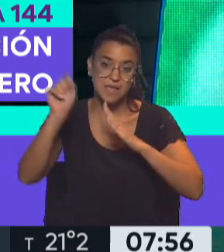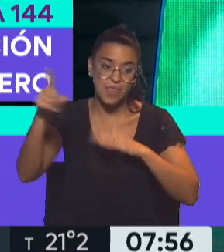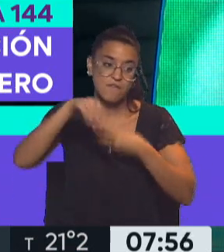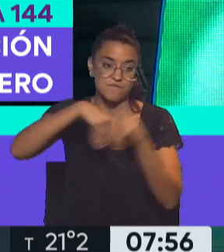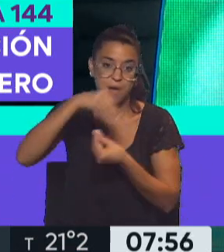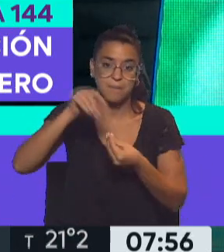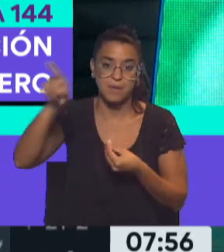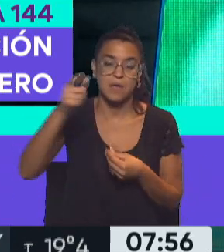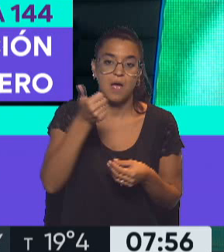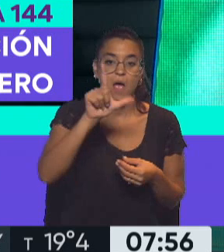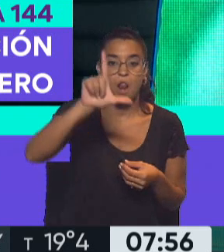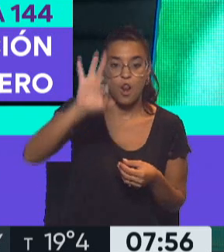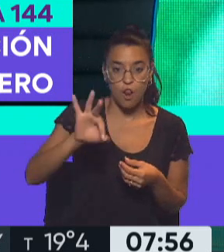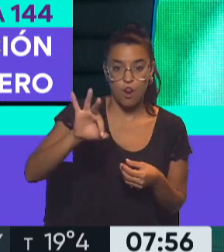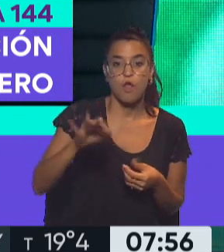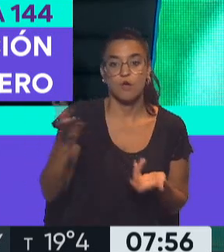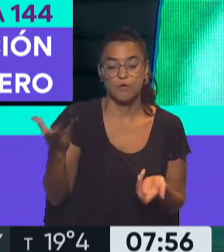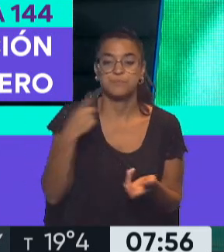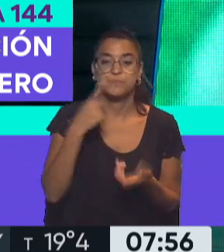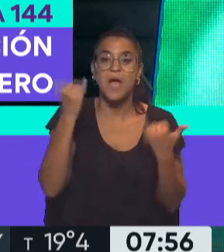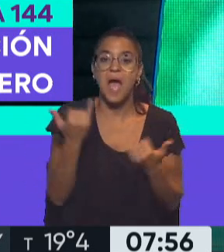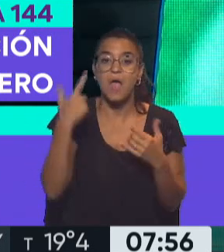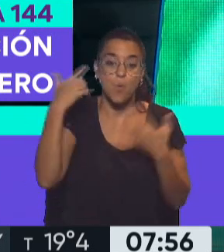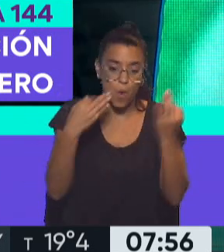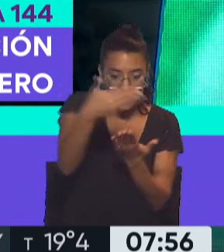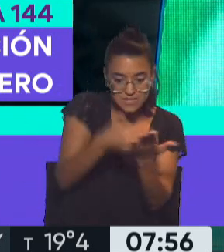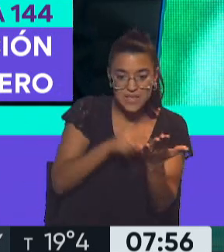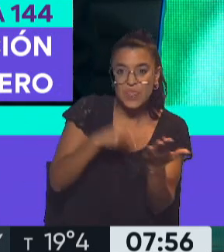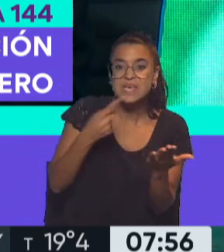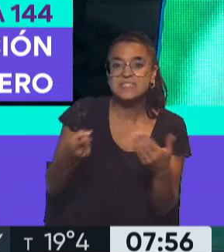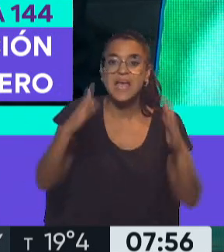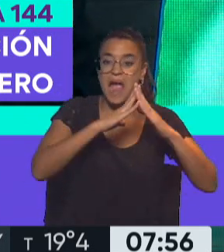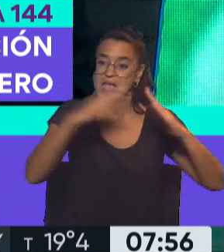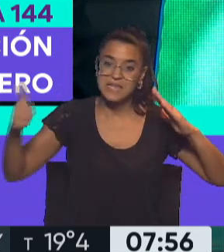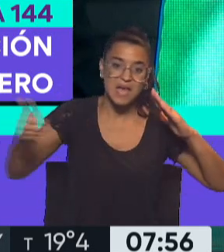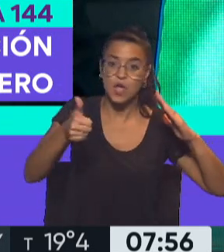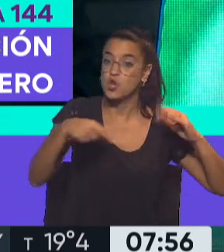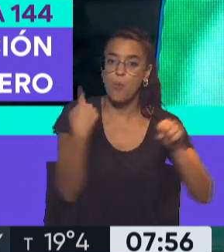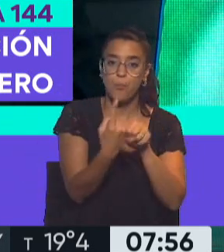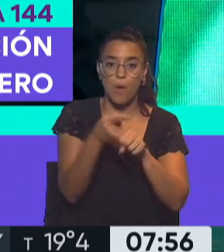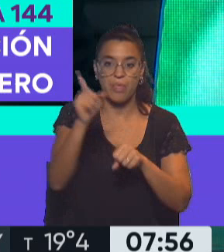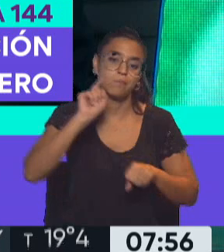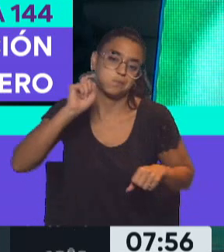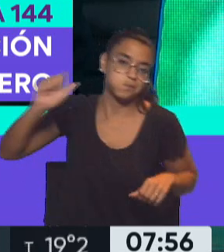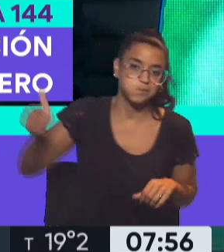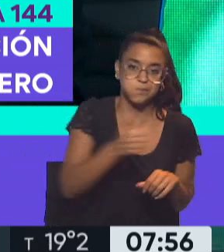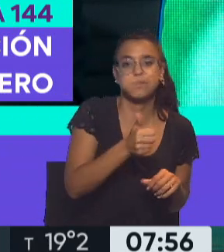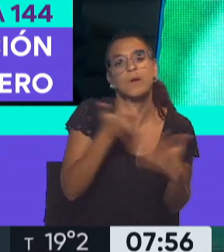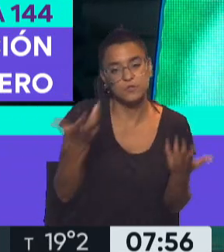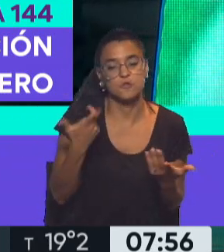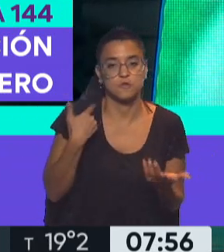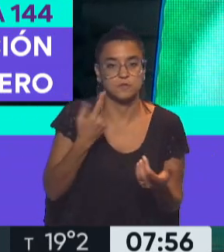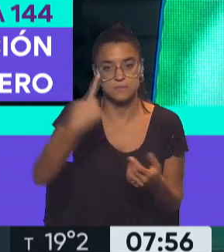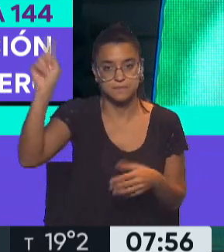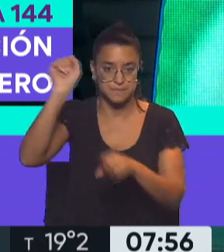la familia Aló. Es decir, existía una orden judicial justamente que definía, determinaba que no podía